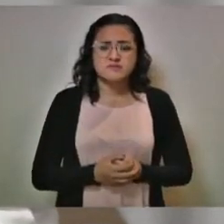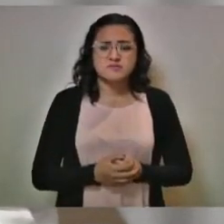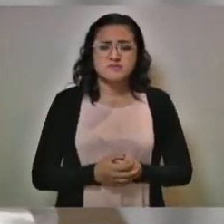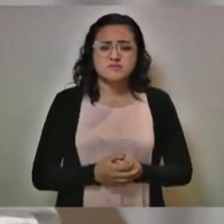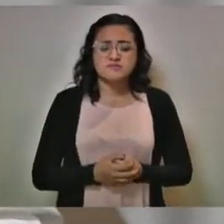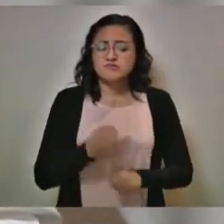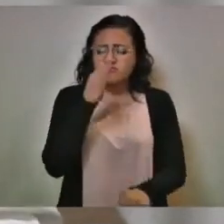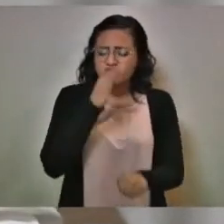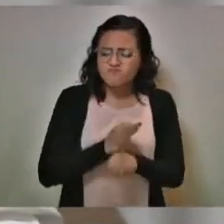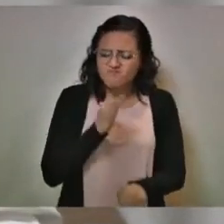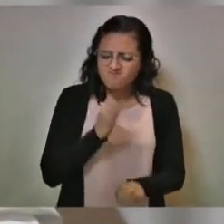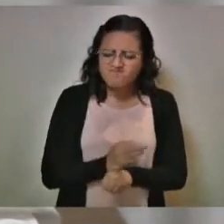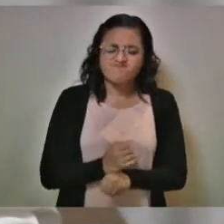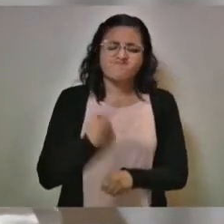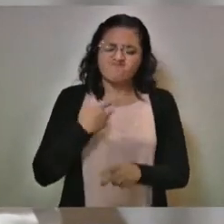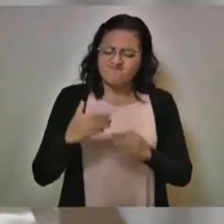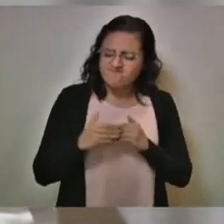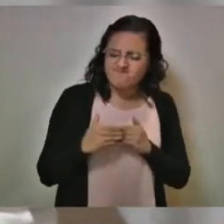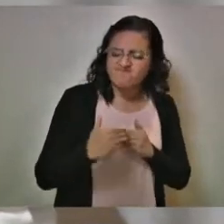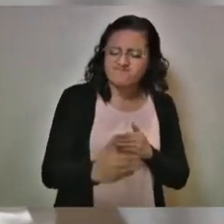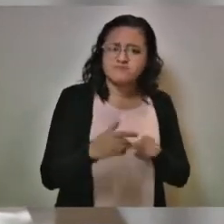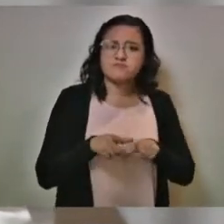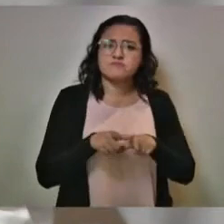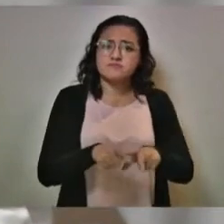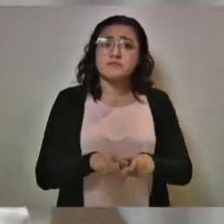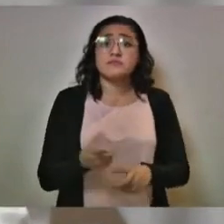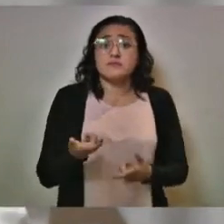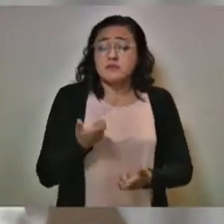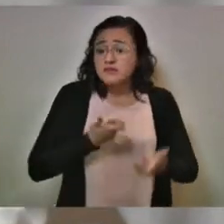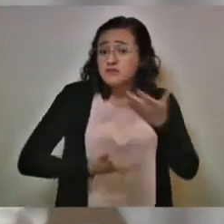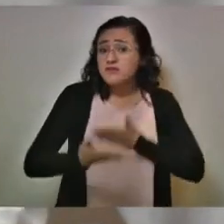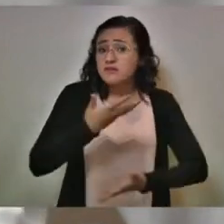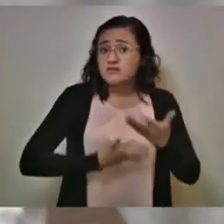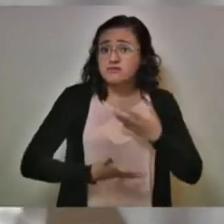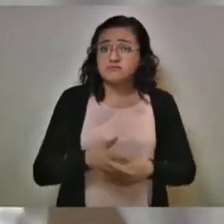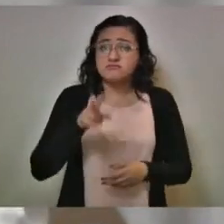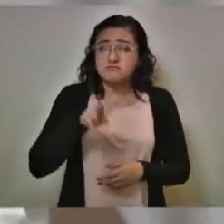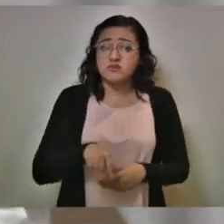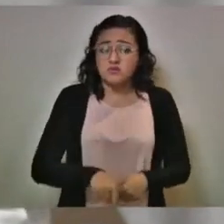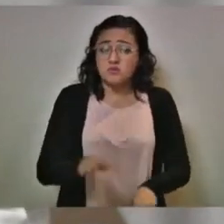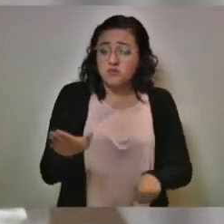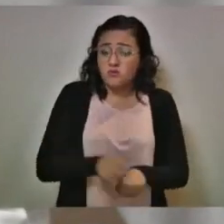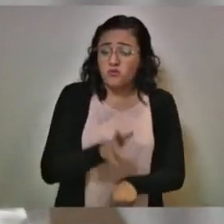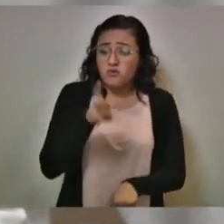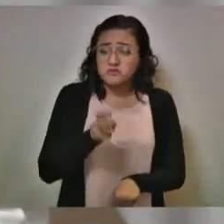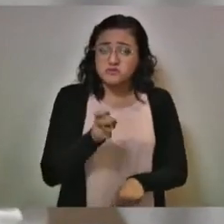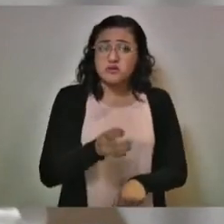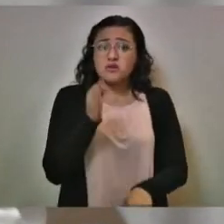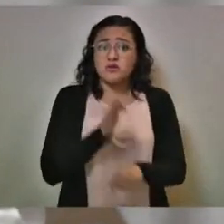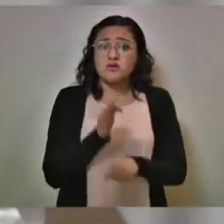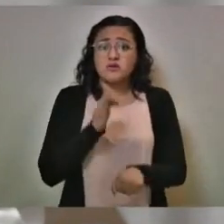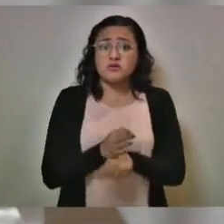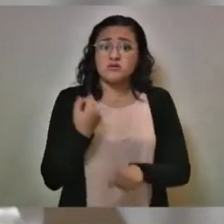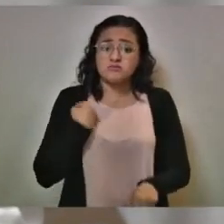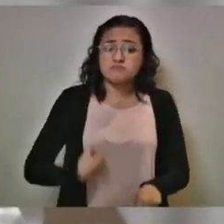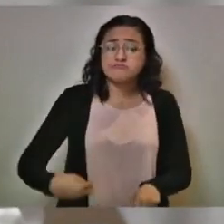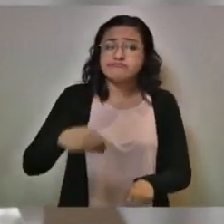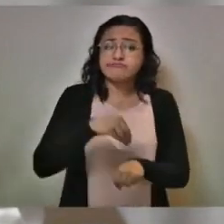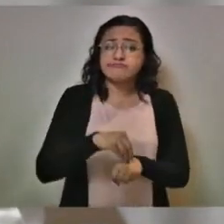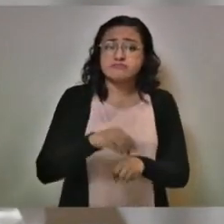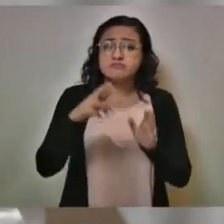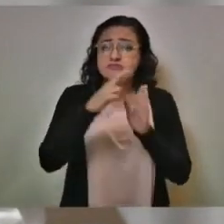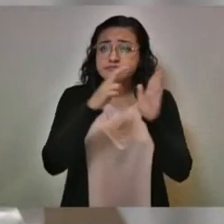Tenemos que poner en marcha al mismo tiempo una economía y por eso vamos a establecer